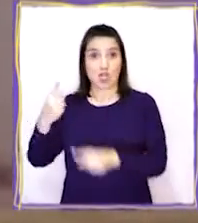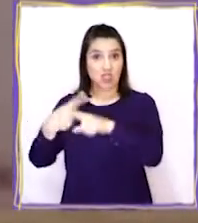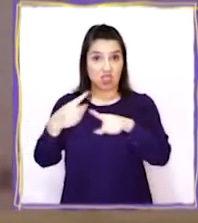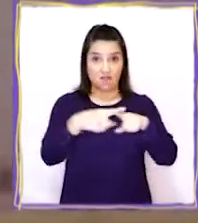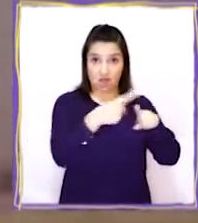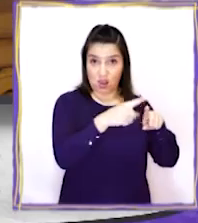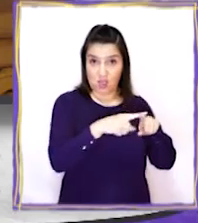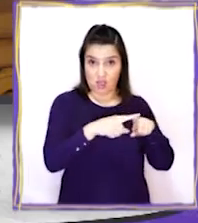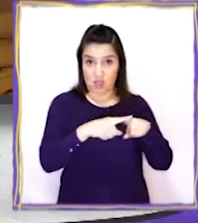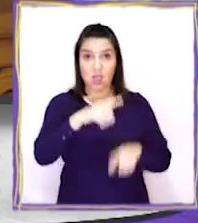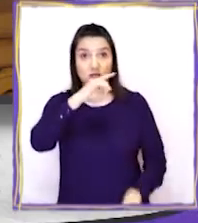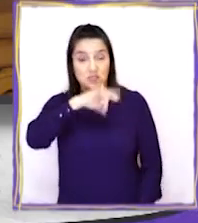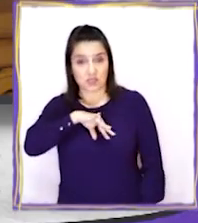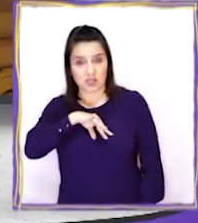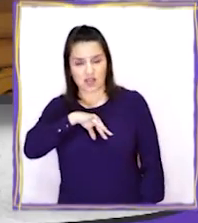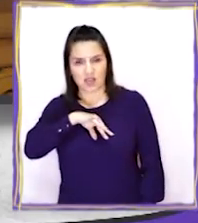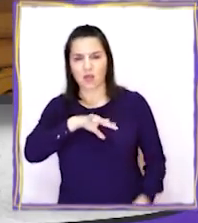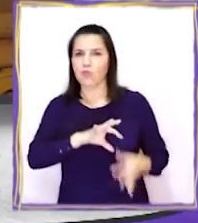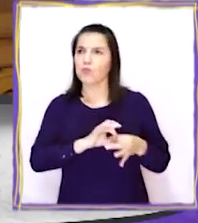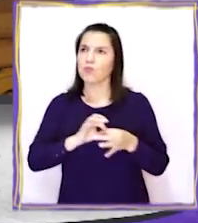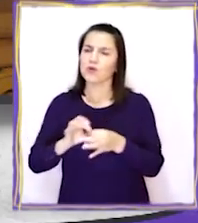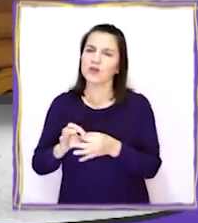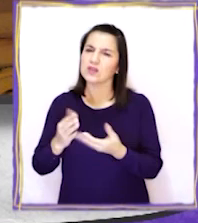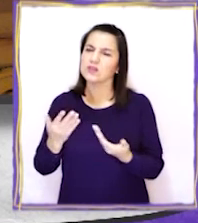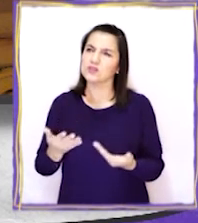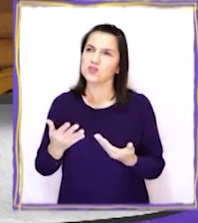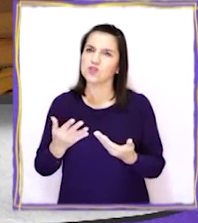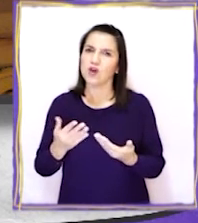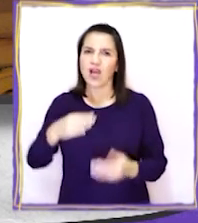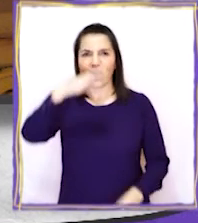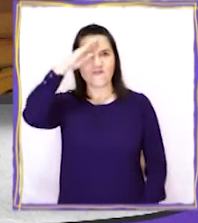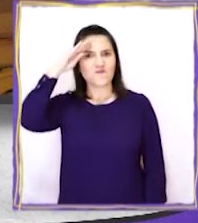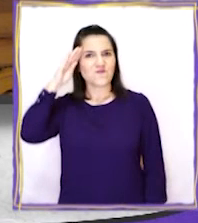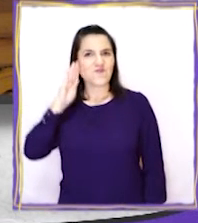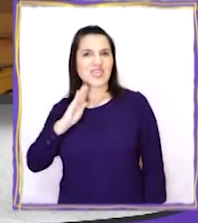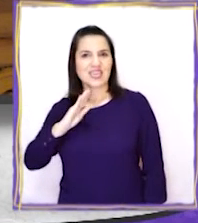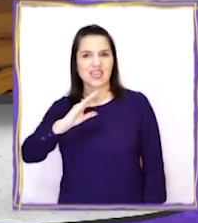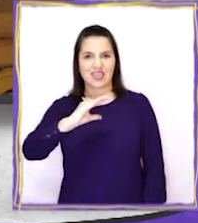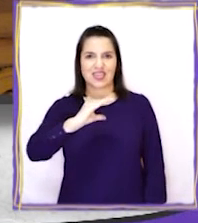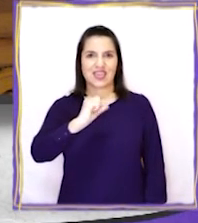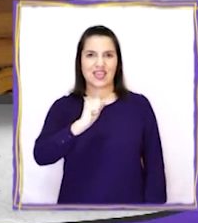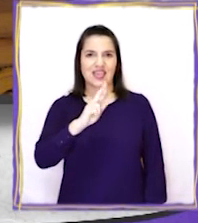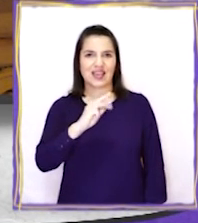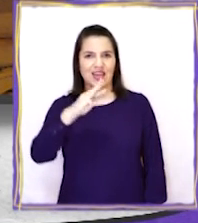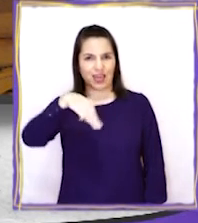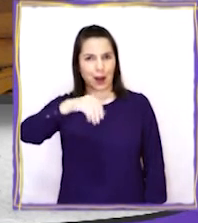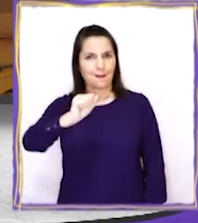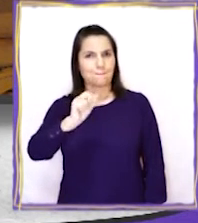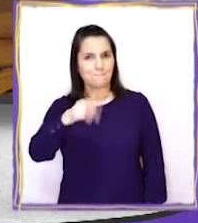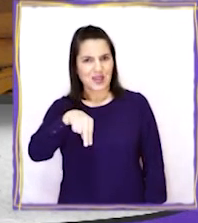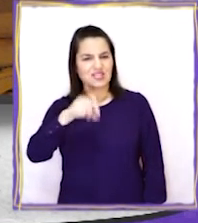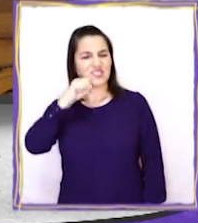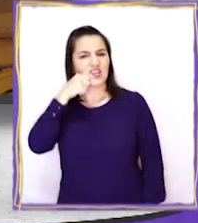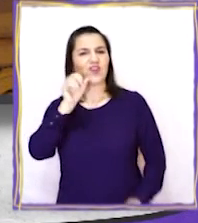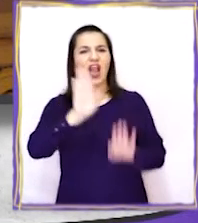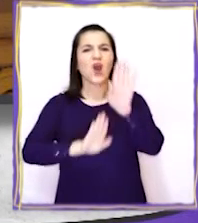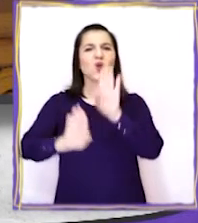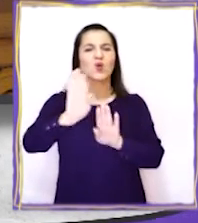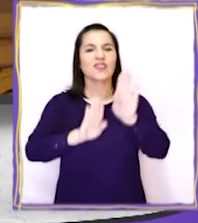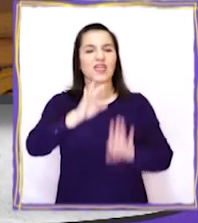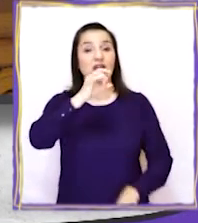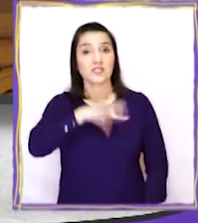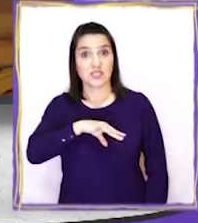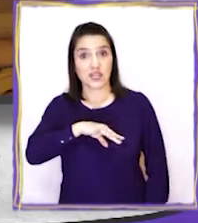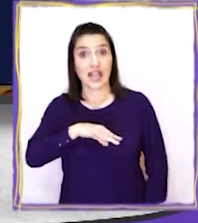en nuestro país, es por eso que se dice que la Virgen del Carmen es la patrona de Chile. Y existen